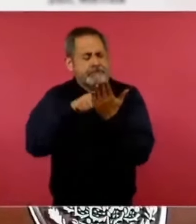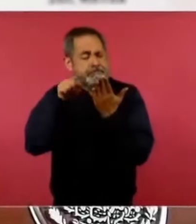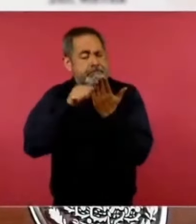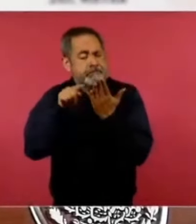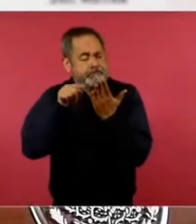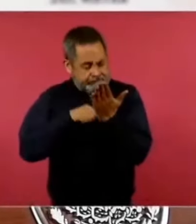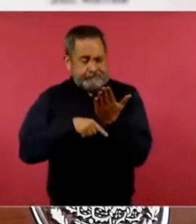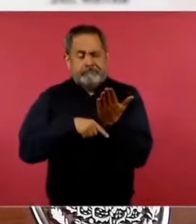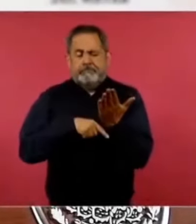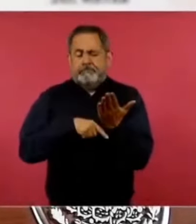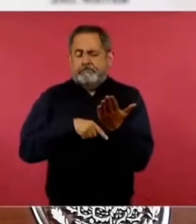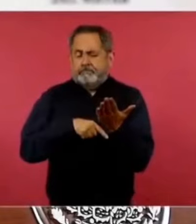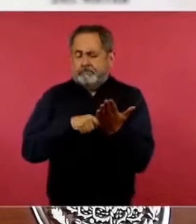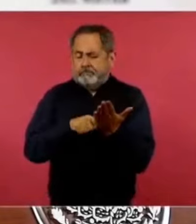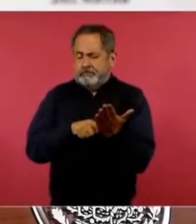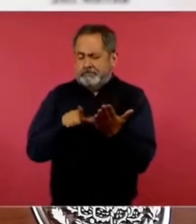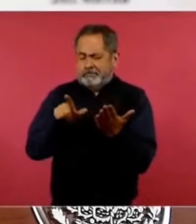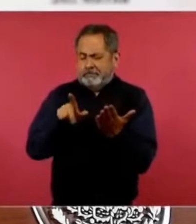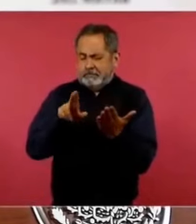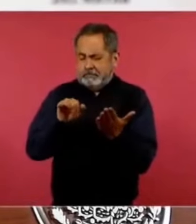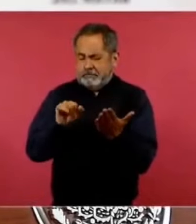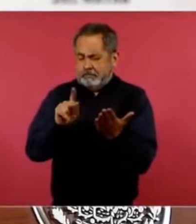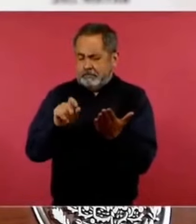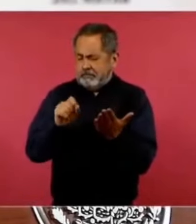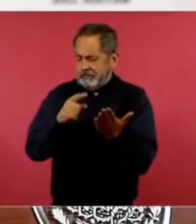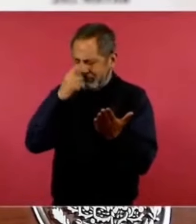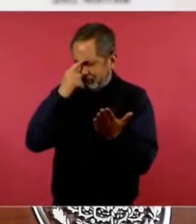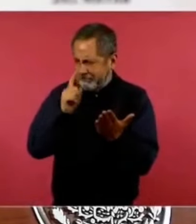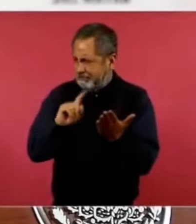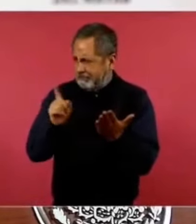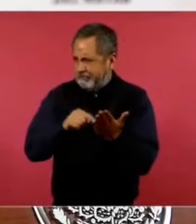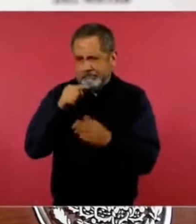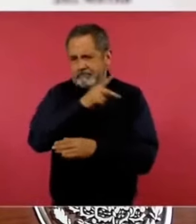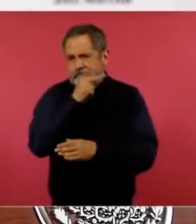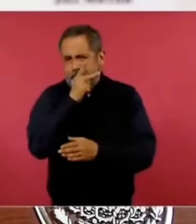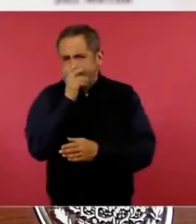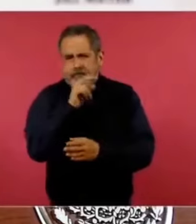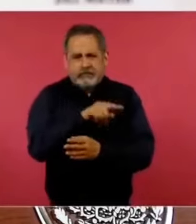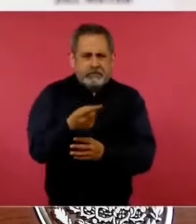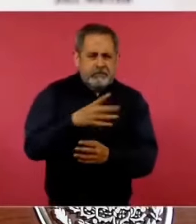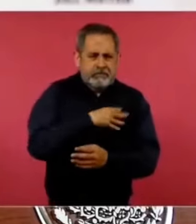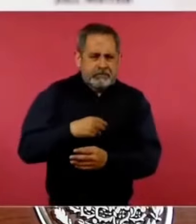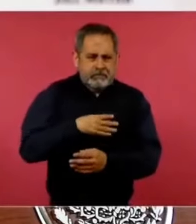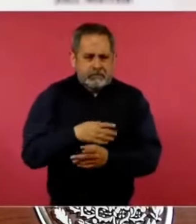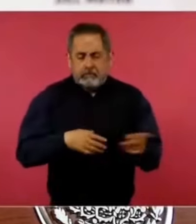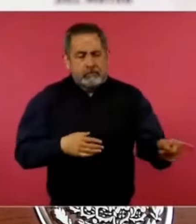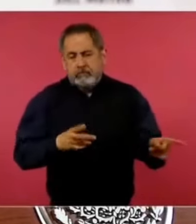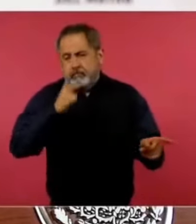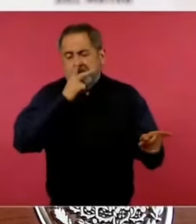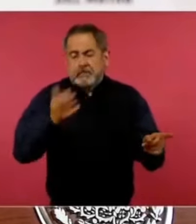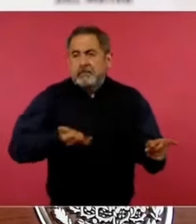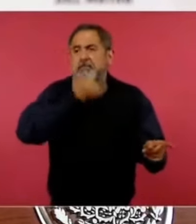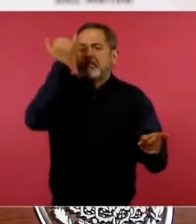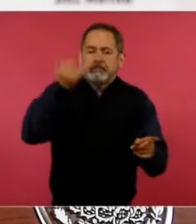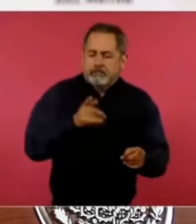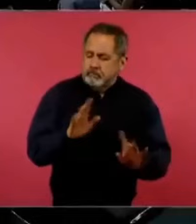no podía el papá cometer un error así.